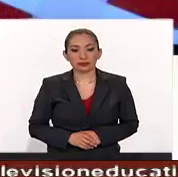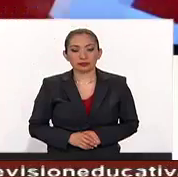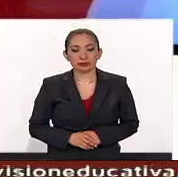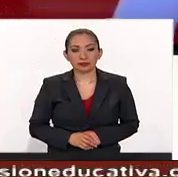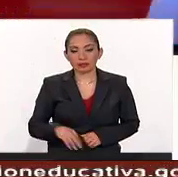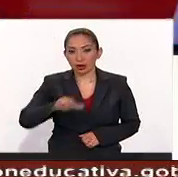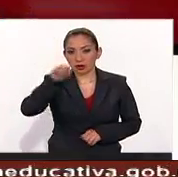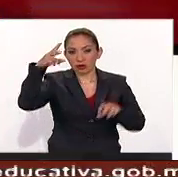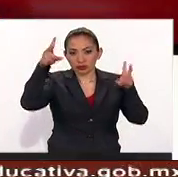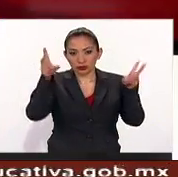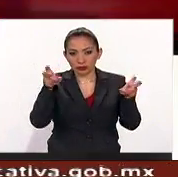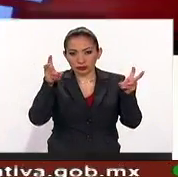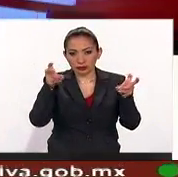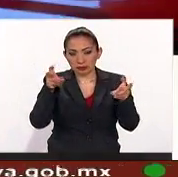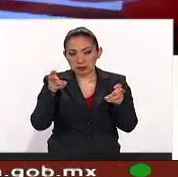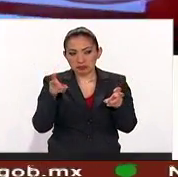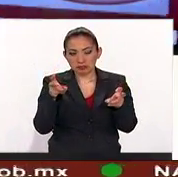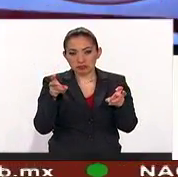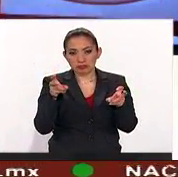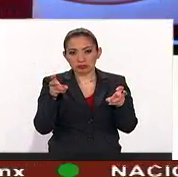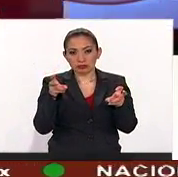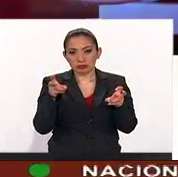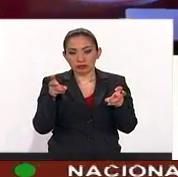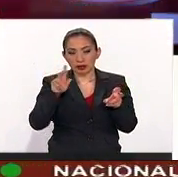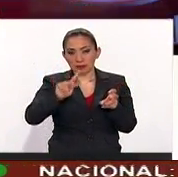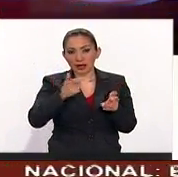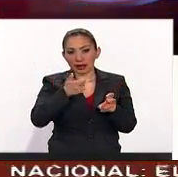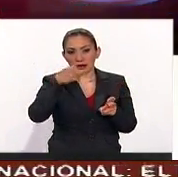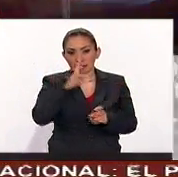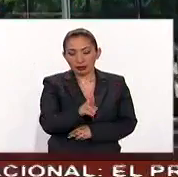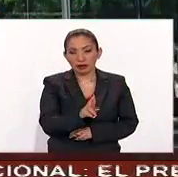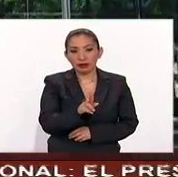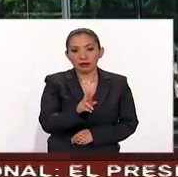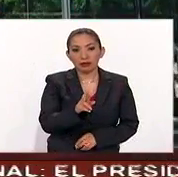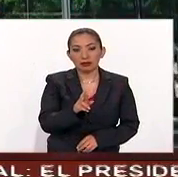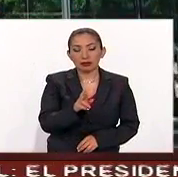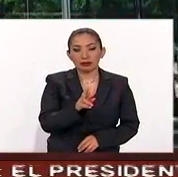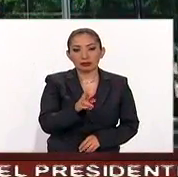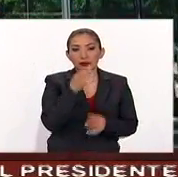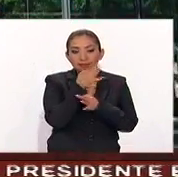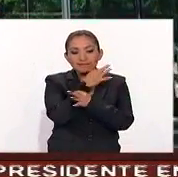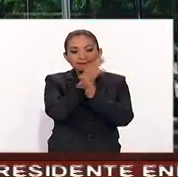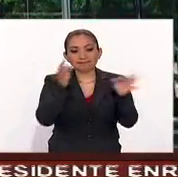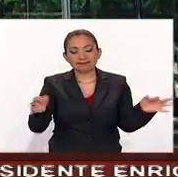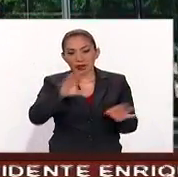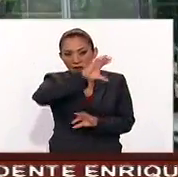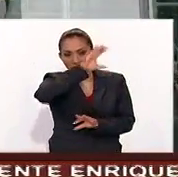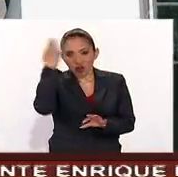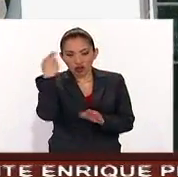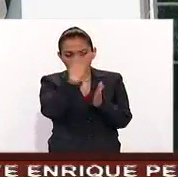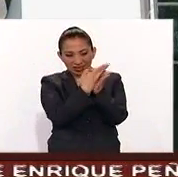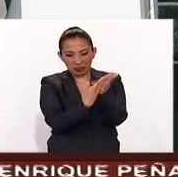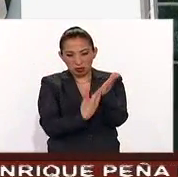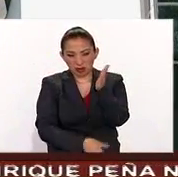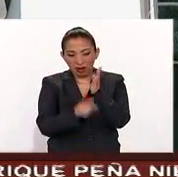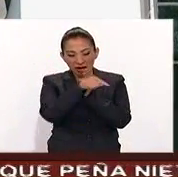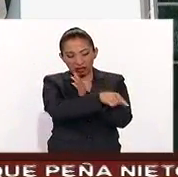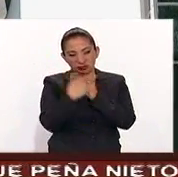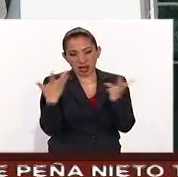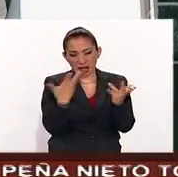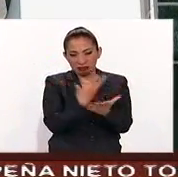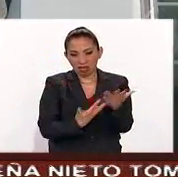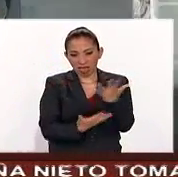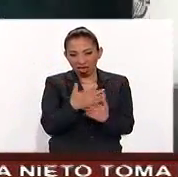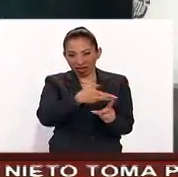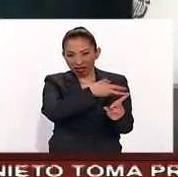En otros temas, la Procuraduría General de la República difundió los retratos hablados de los presuntos secuestradores